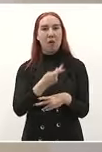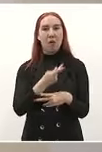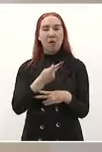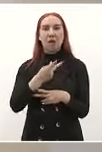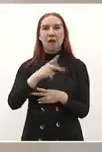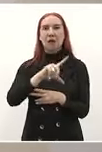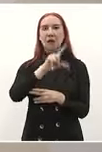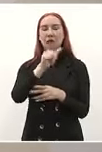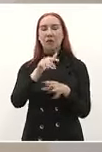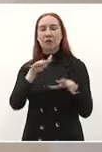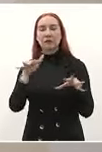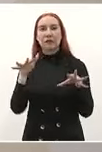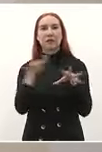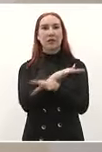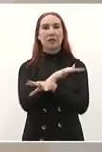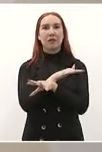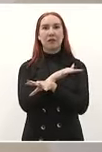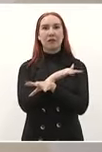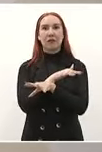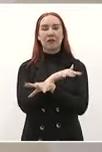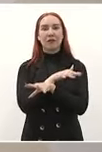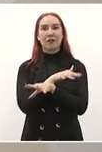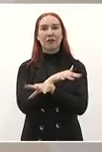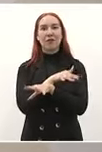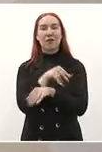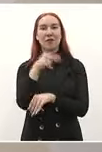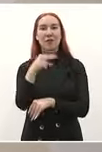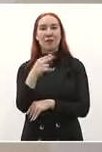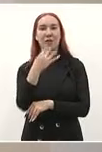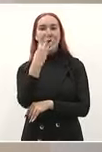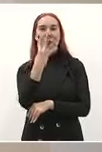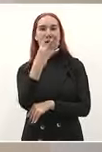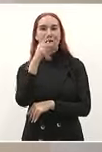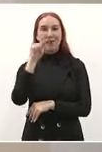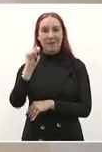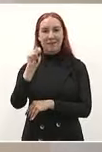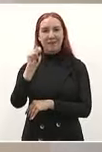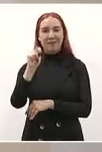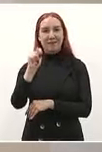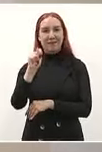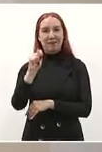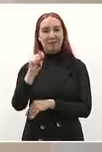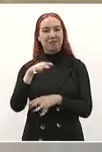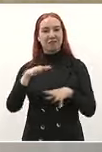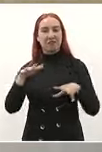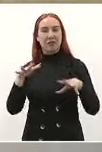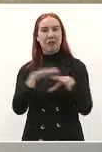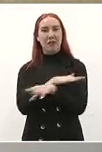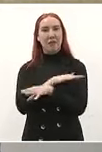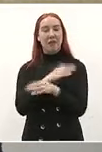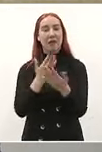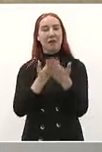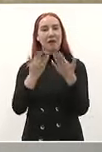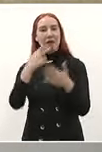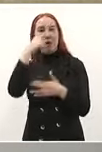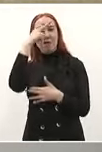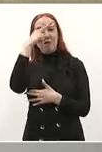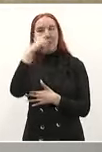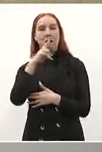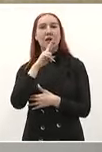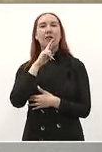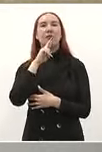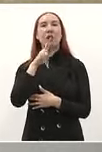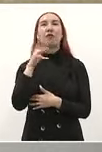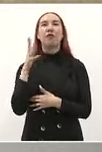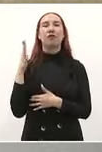que le llamaron cuarta transformación y nos dejaron un México con